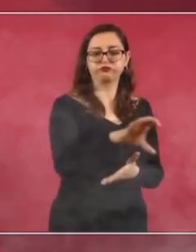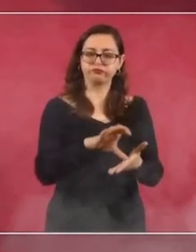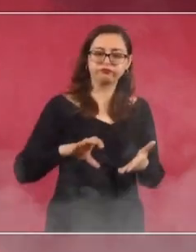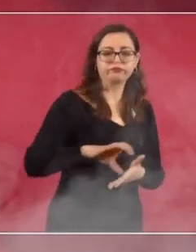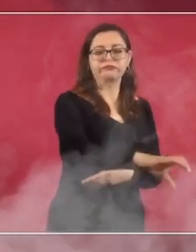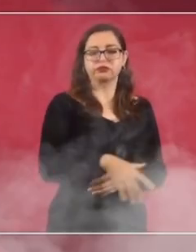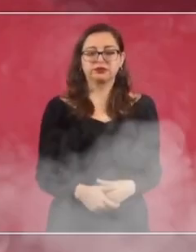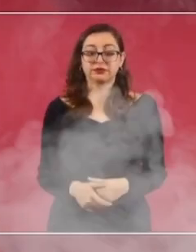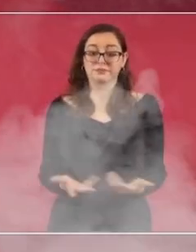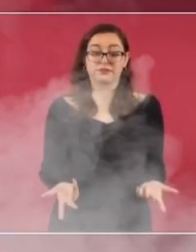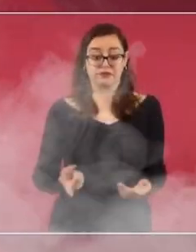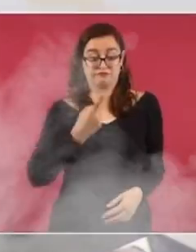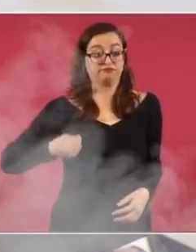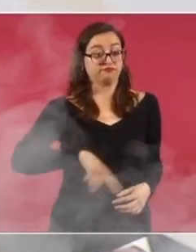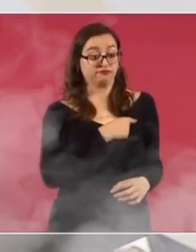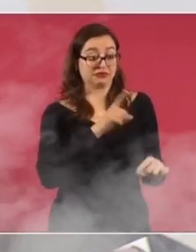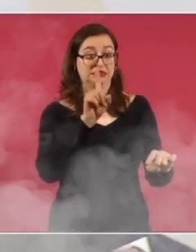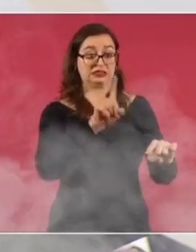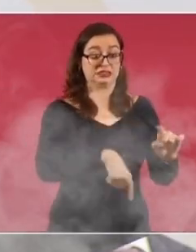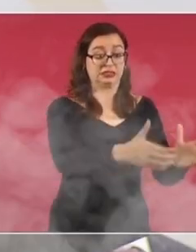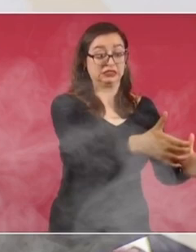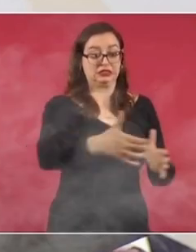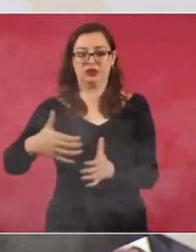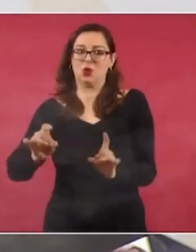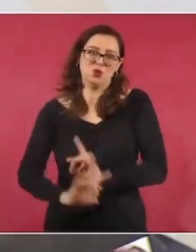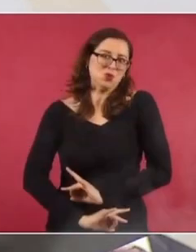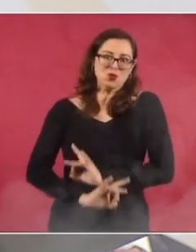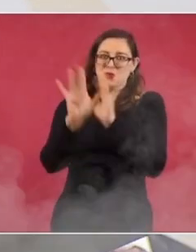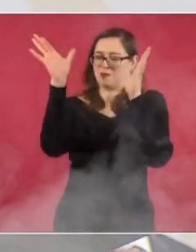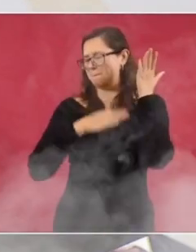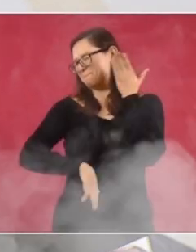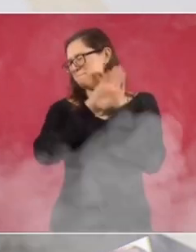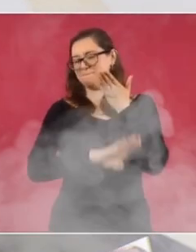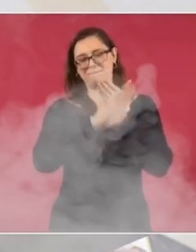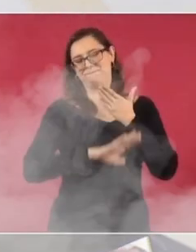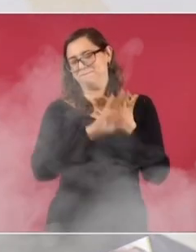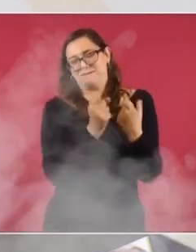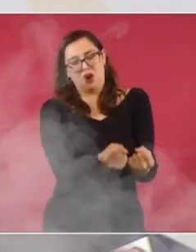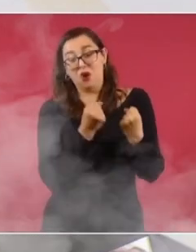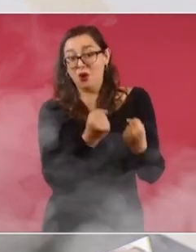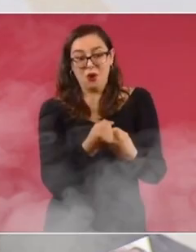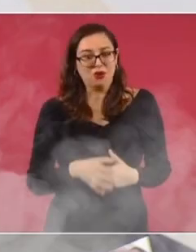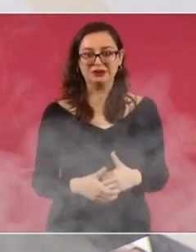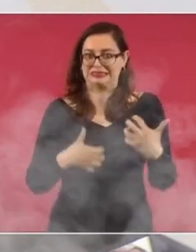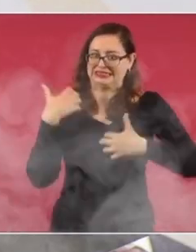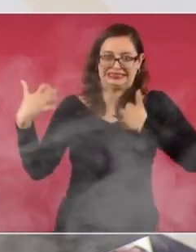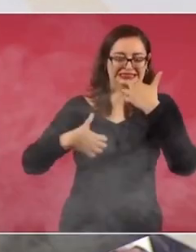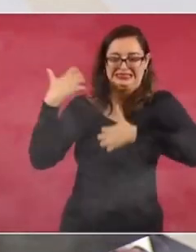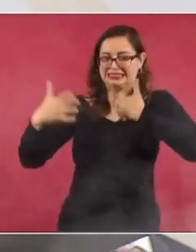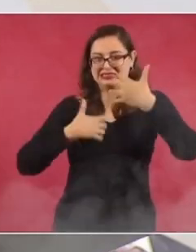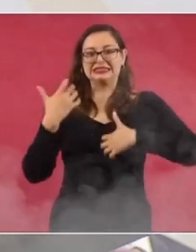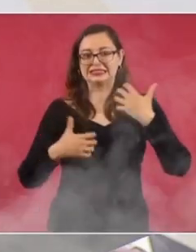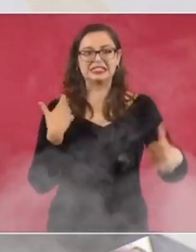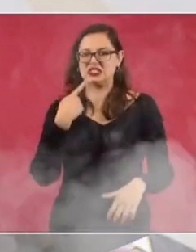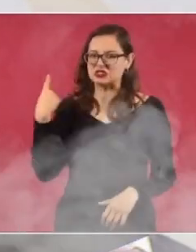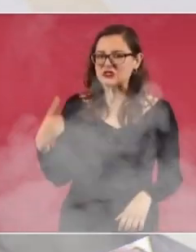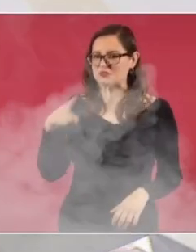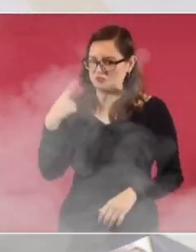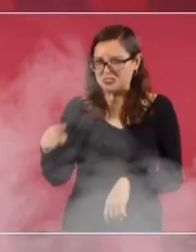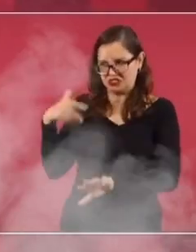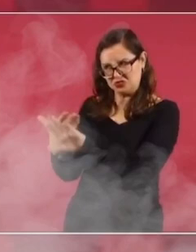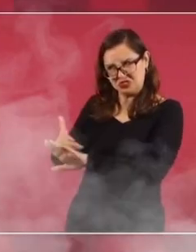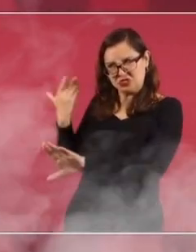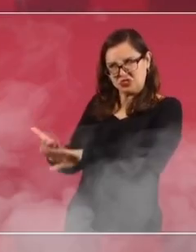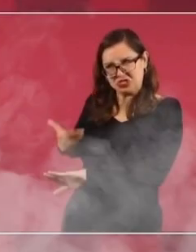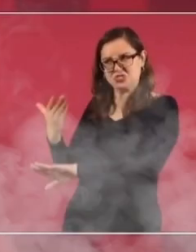Por eso medios de información y todos se lanzaron con todo y nos acusaban de que